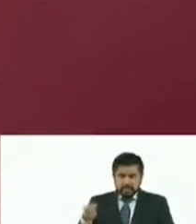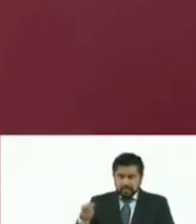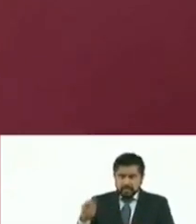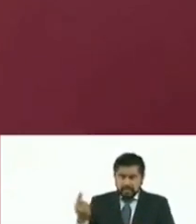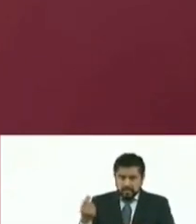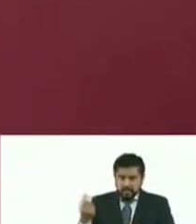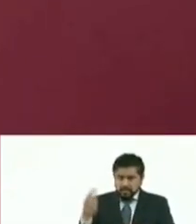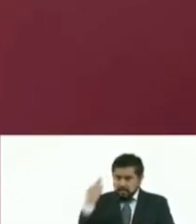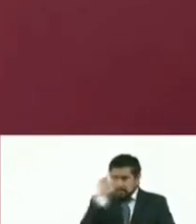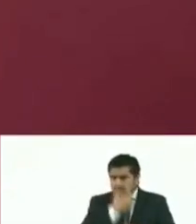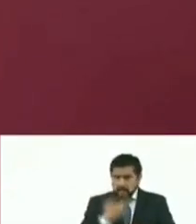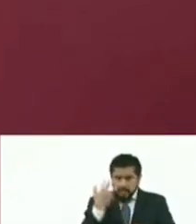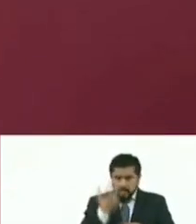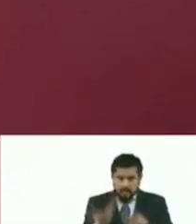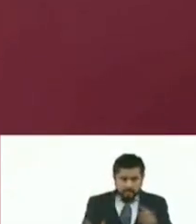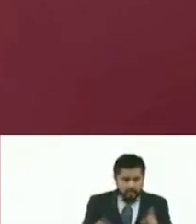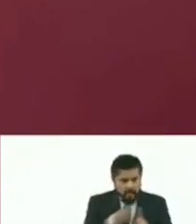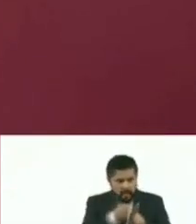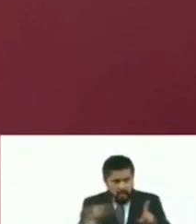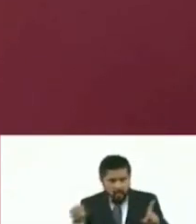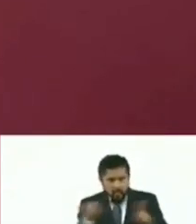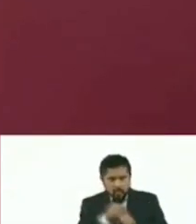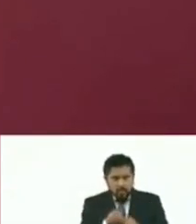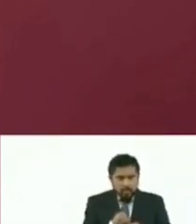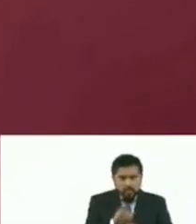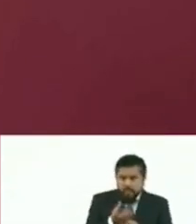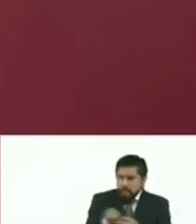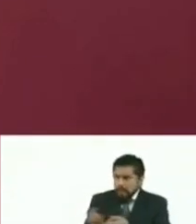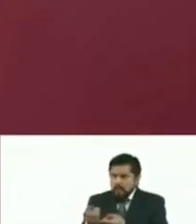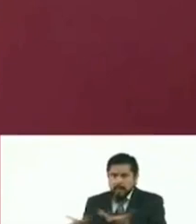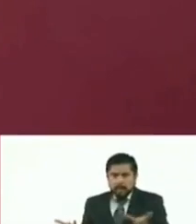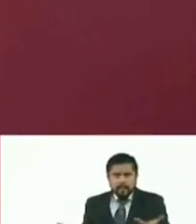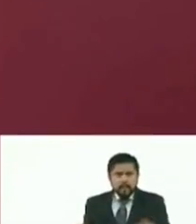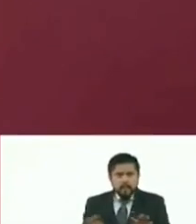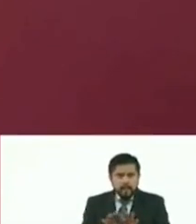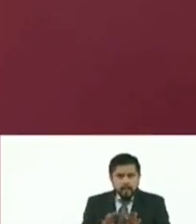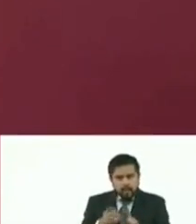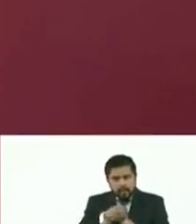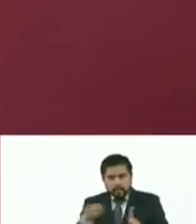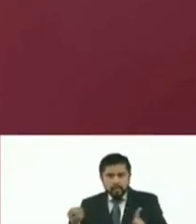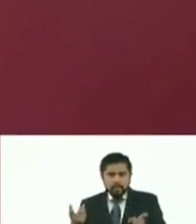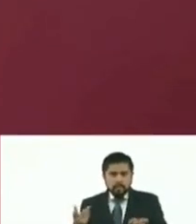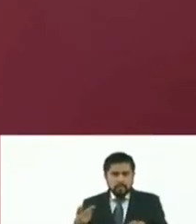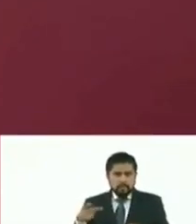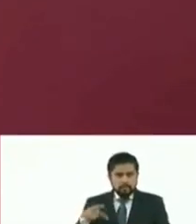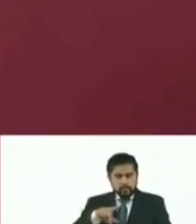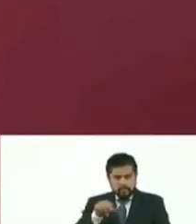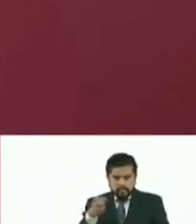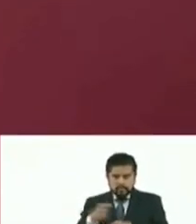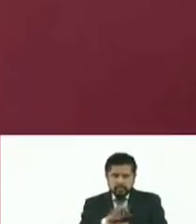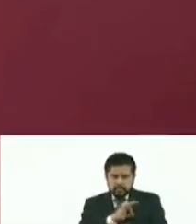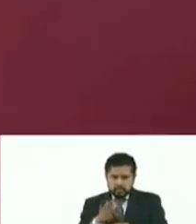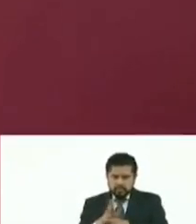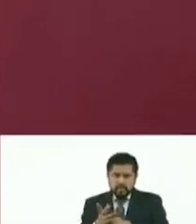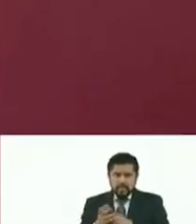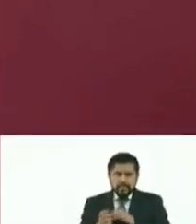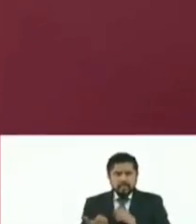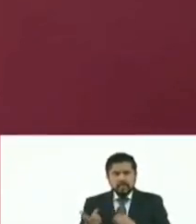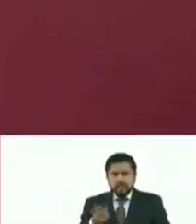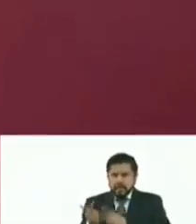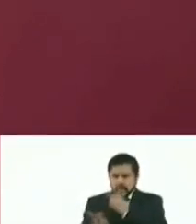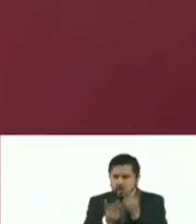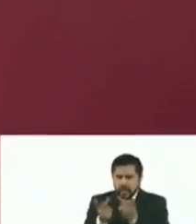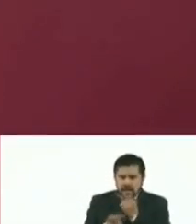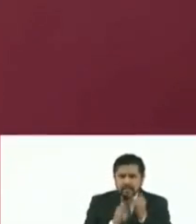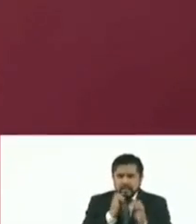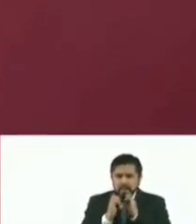adecuadamente para poder realizar esta consulta de revocación de mandato. Eso es, en primer